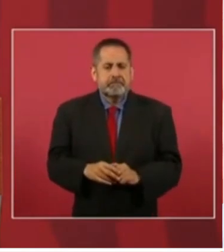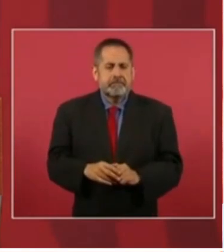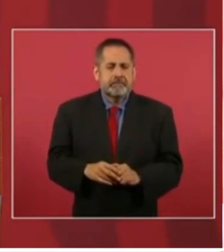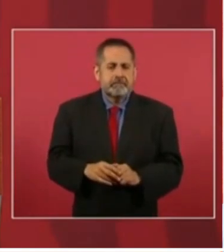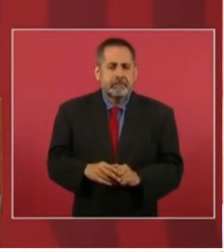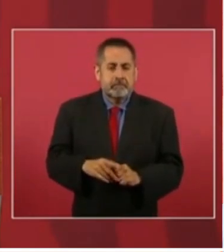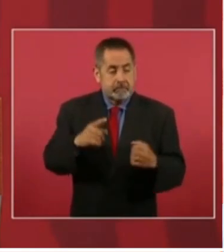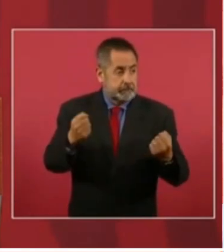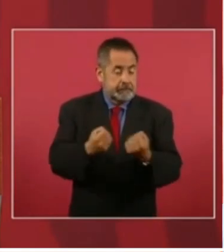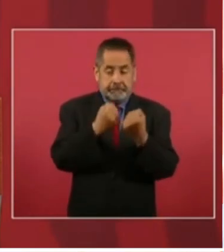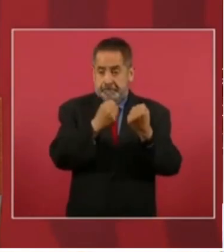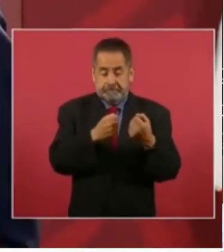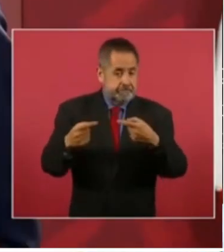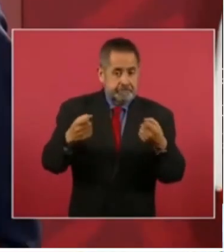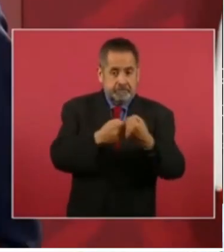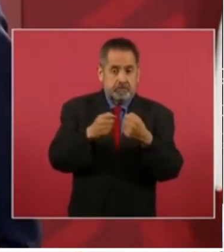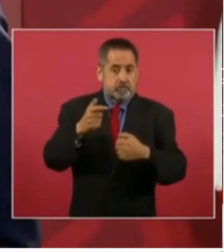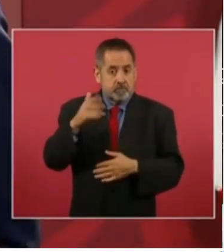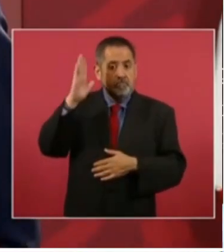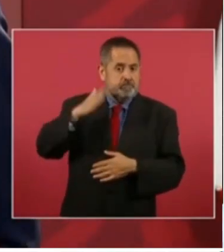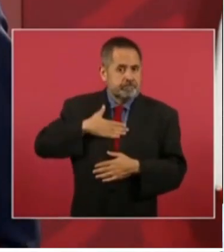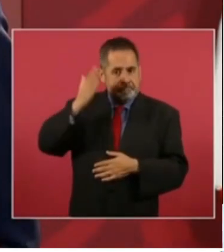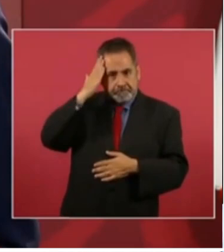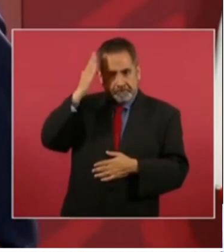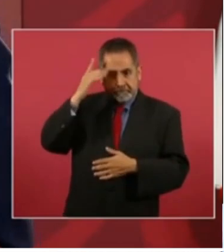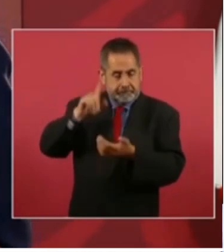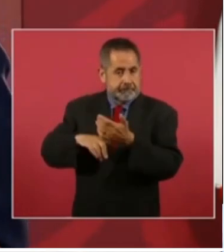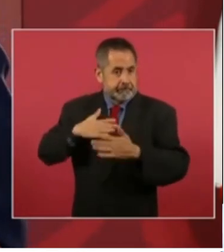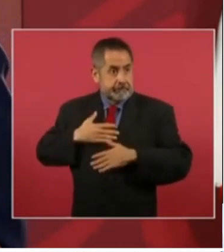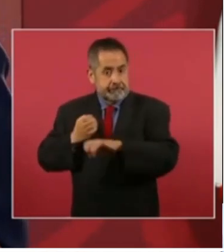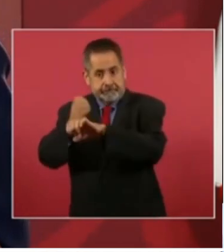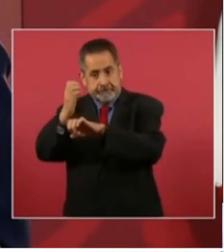enfrentamiento que tuvimos cuando era yo dirigente en mi estado